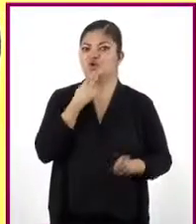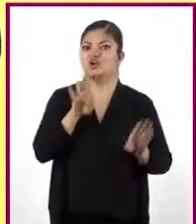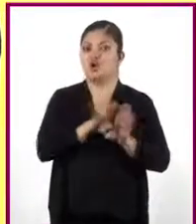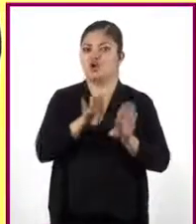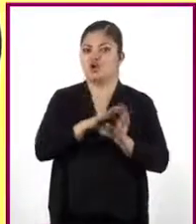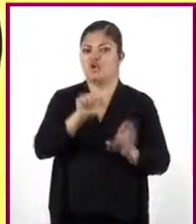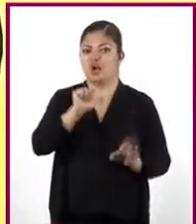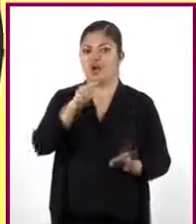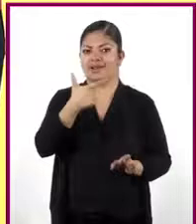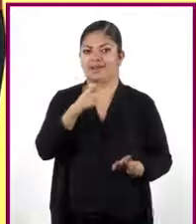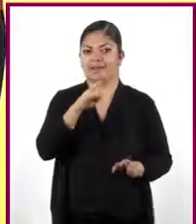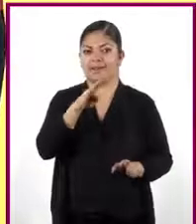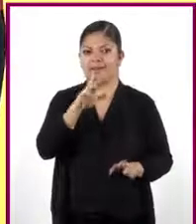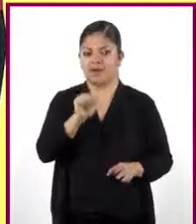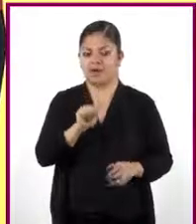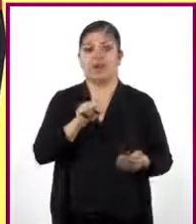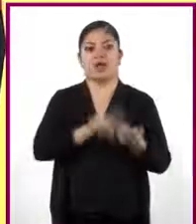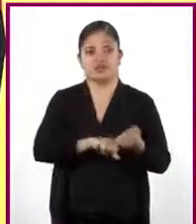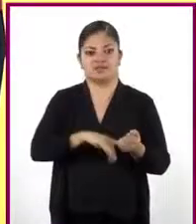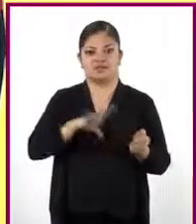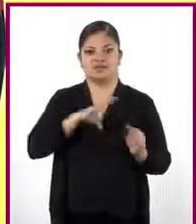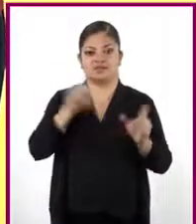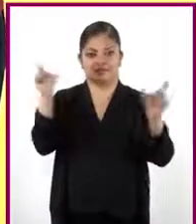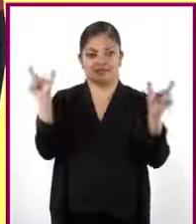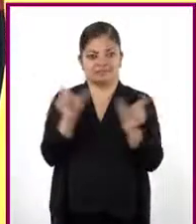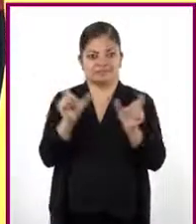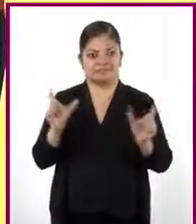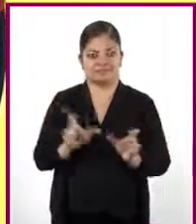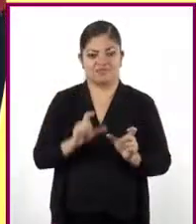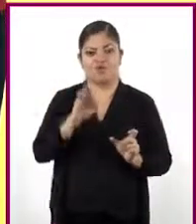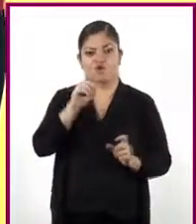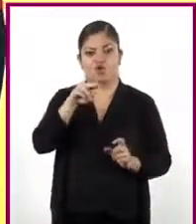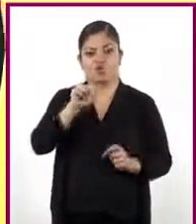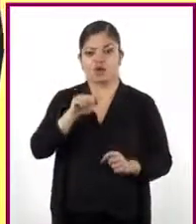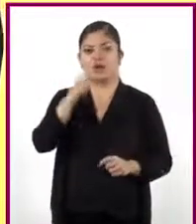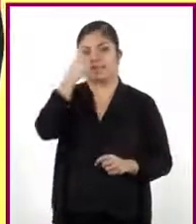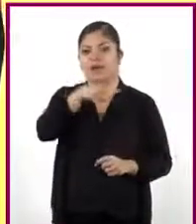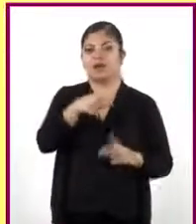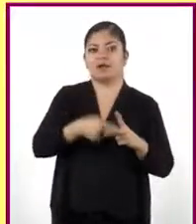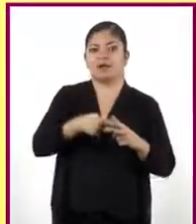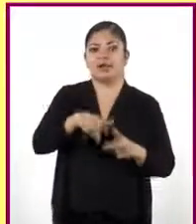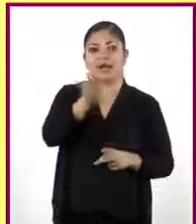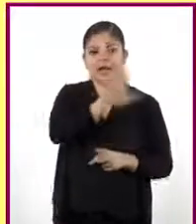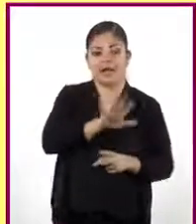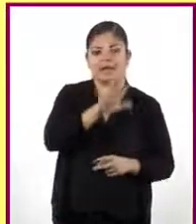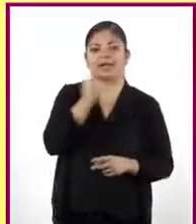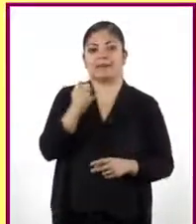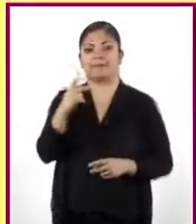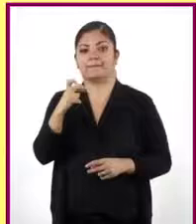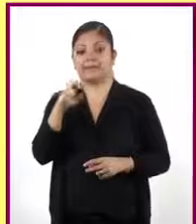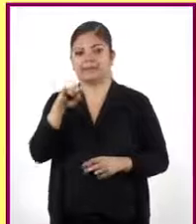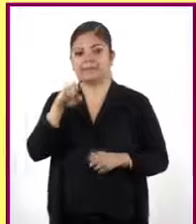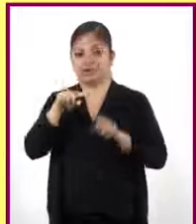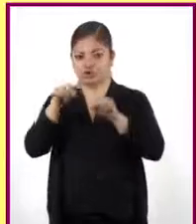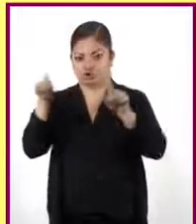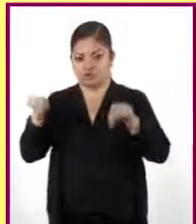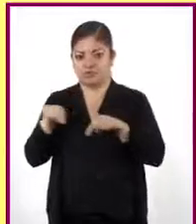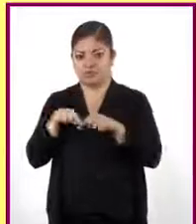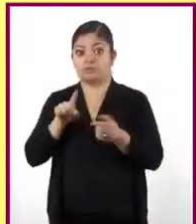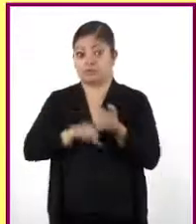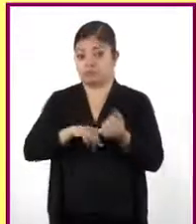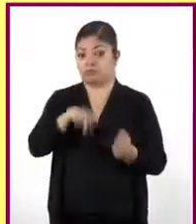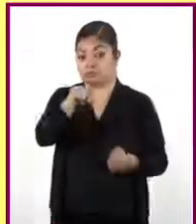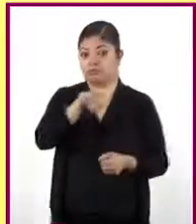álgebra en la generalización de las fórmulas para calcular el área y el perímetro. Así como existen varias